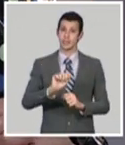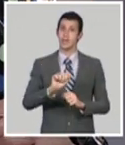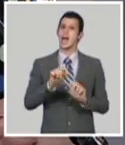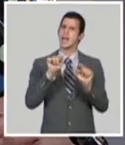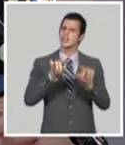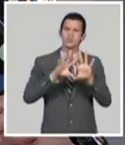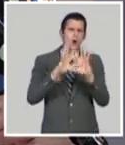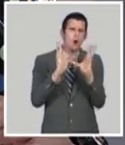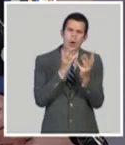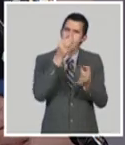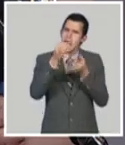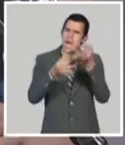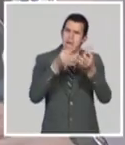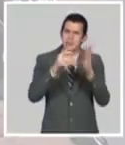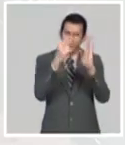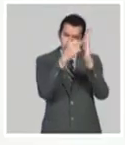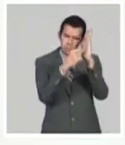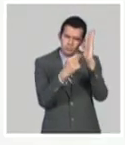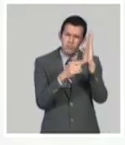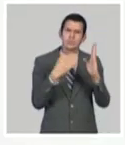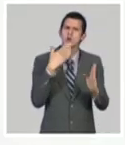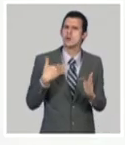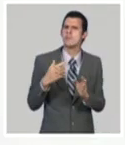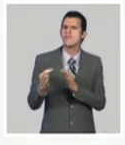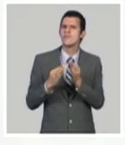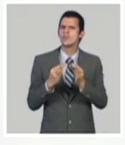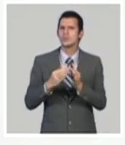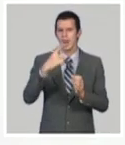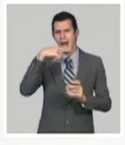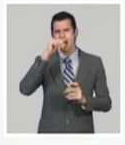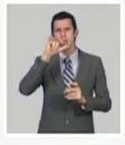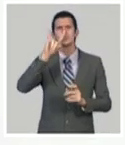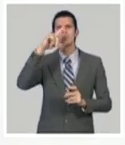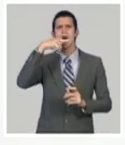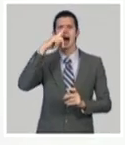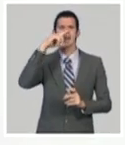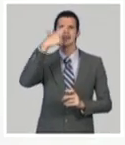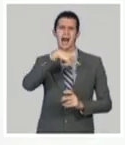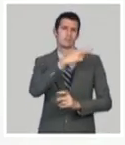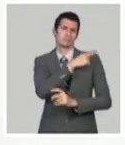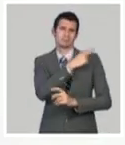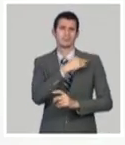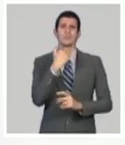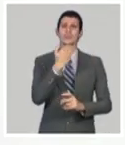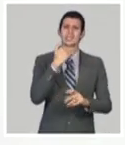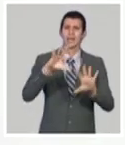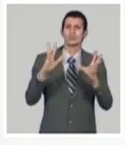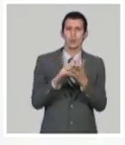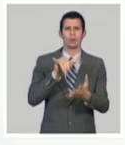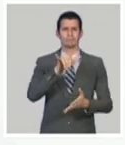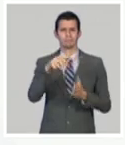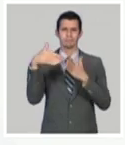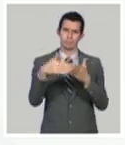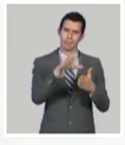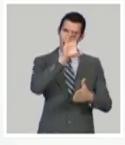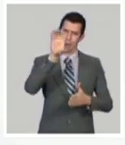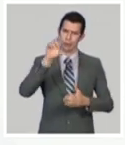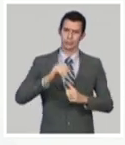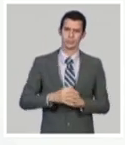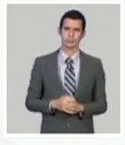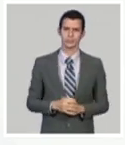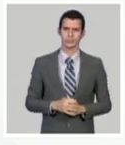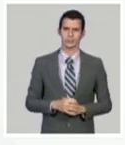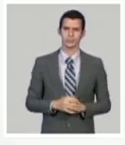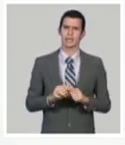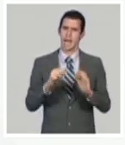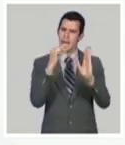tarifas de un grupo de servicios que impactan en las entidades que se realizan por la aduana